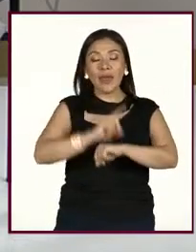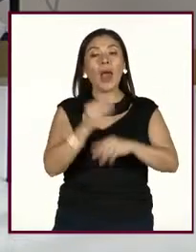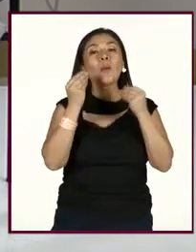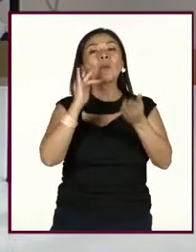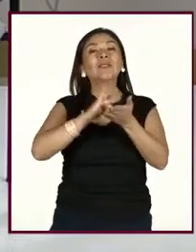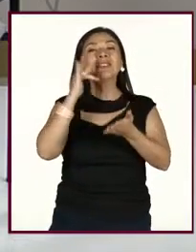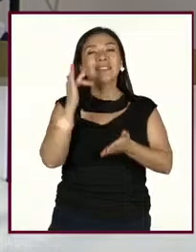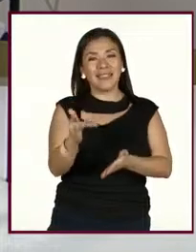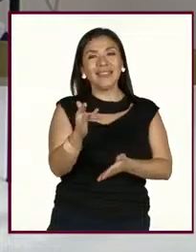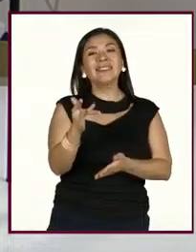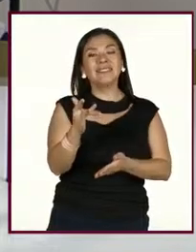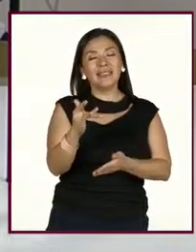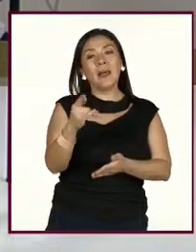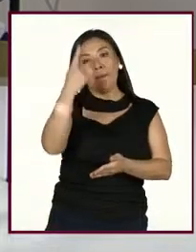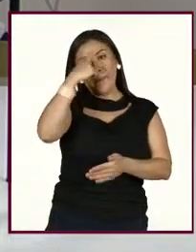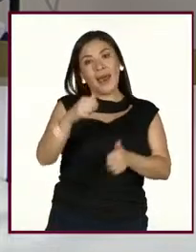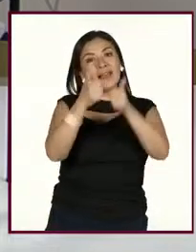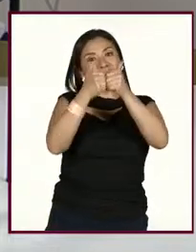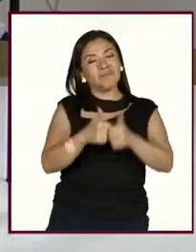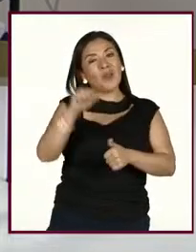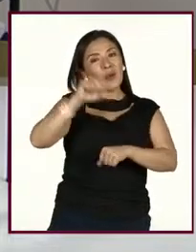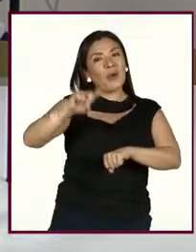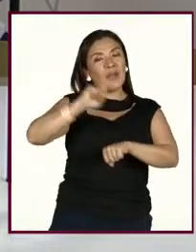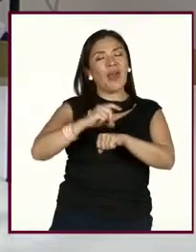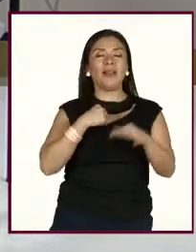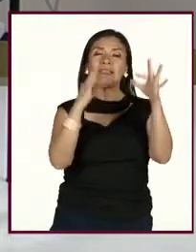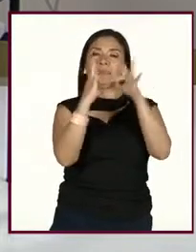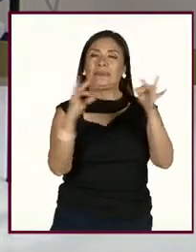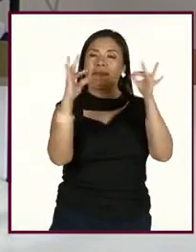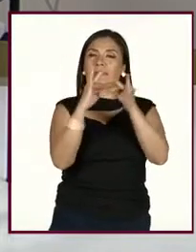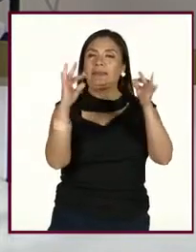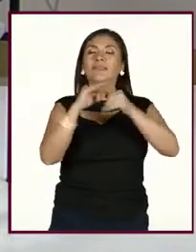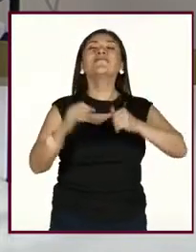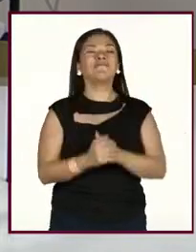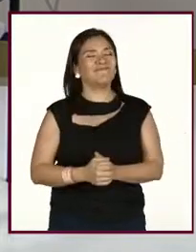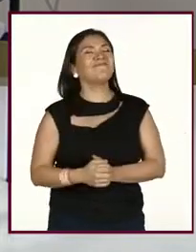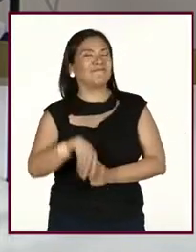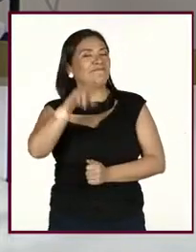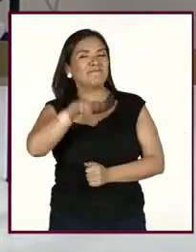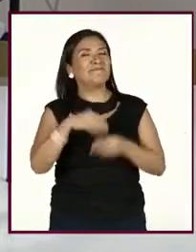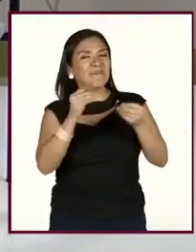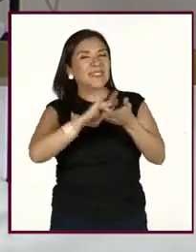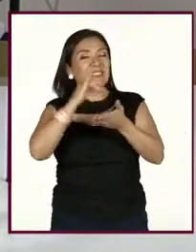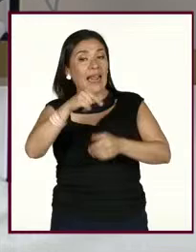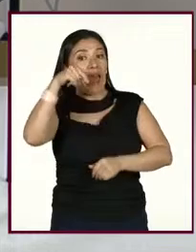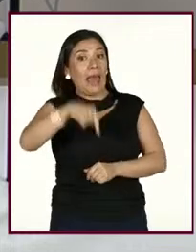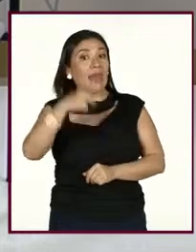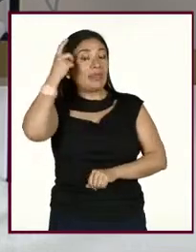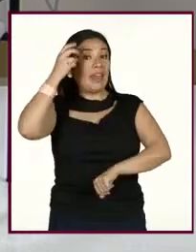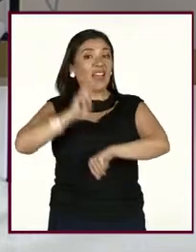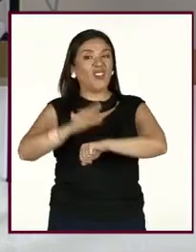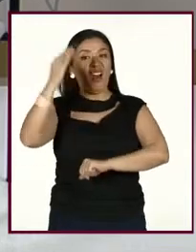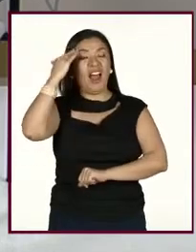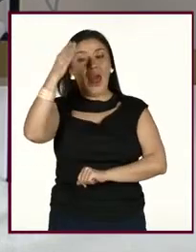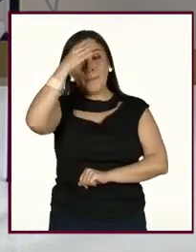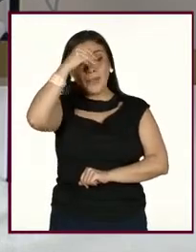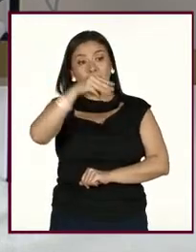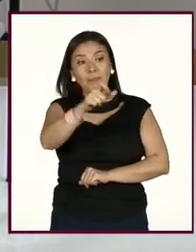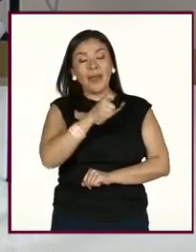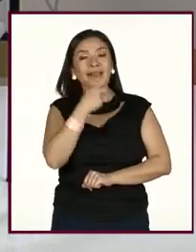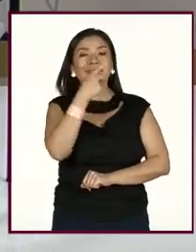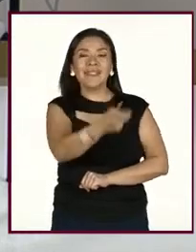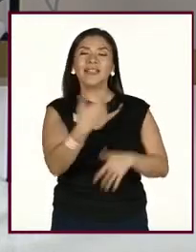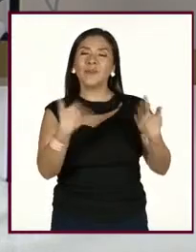agradezco que permanezcan durante toda esta transmisión. A. Sin duda. Muchísimas gracias. A. nombre de la Dirección General AprendemeX,